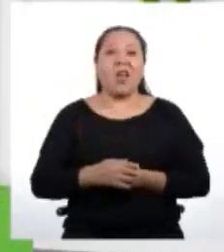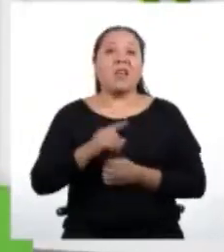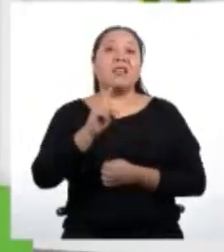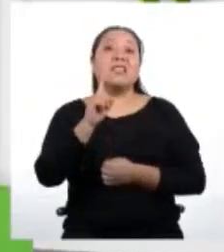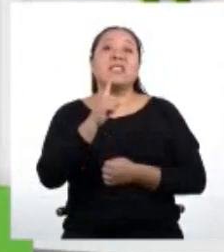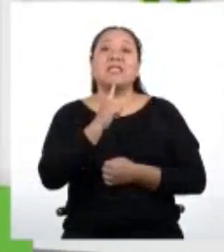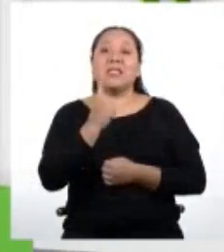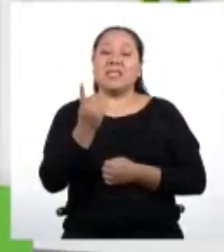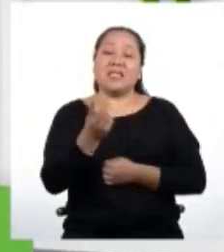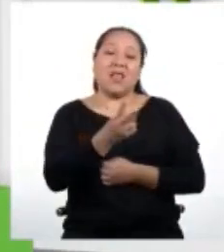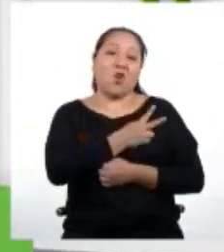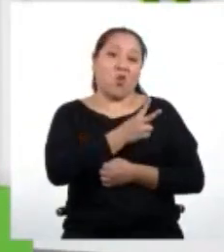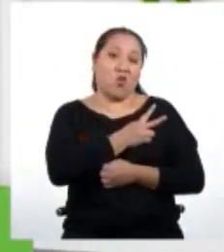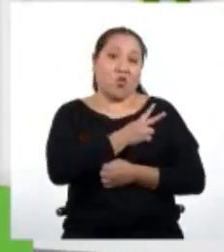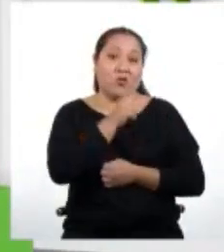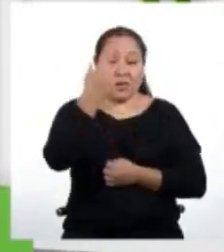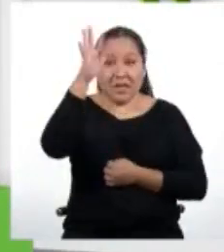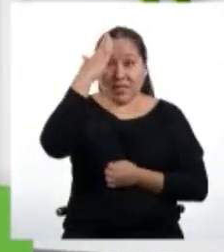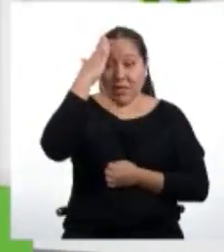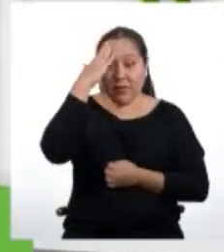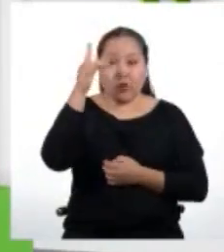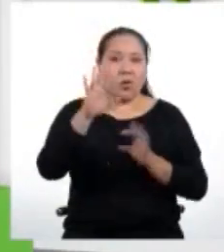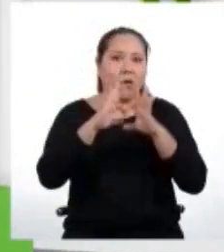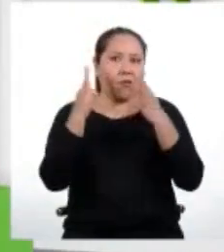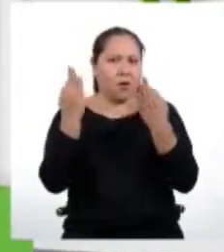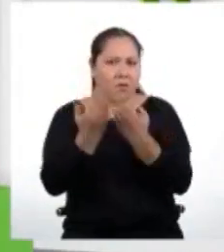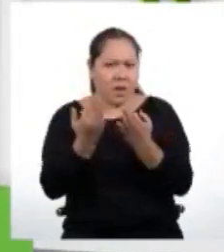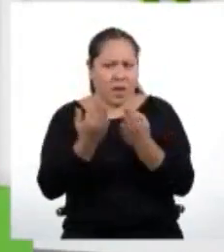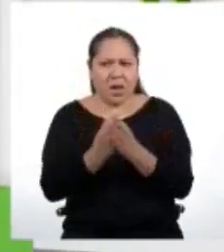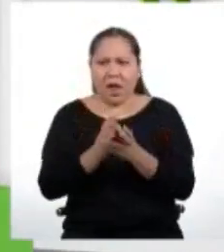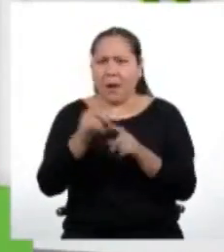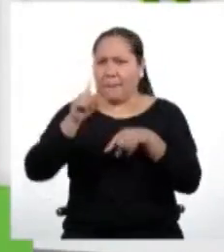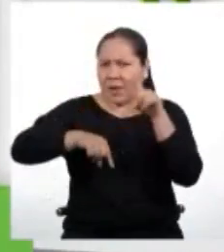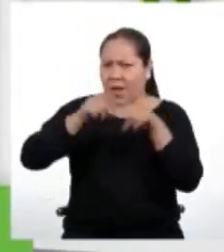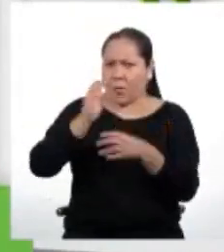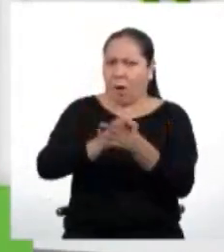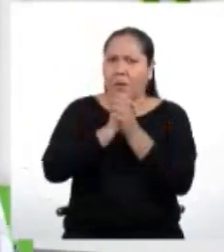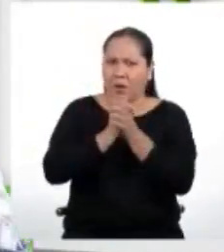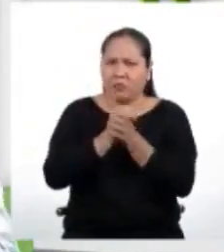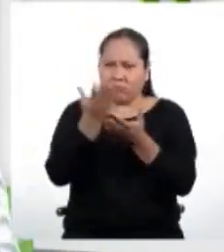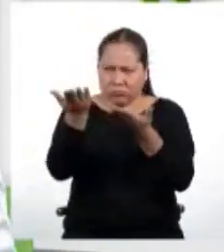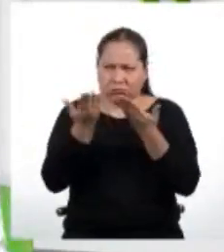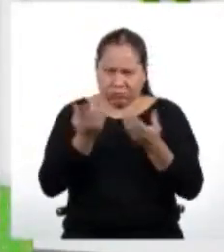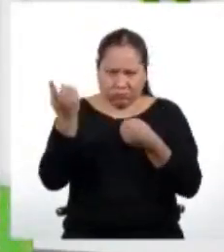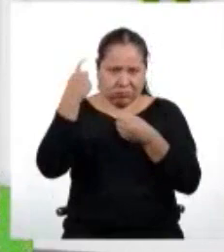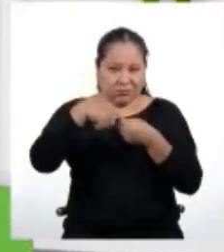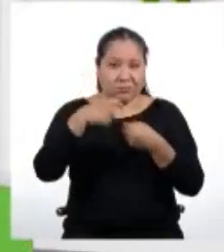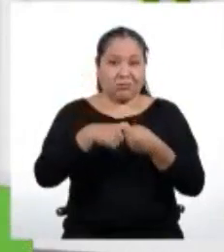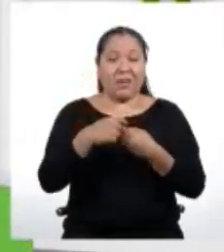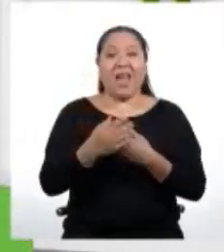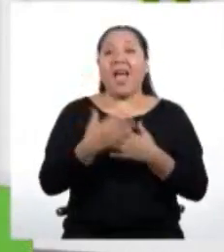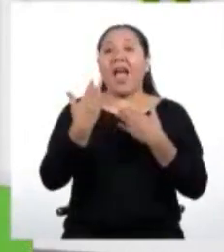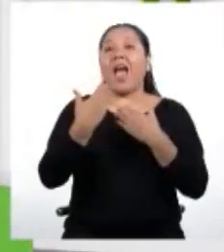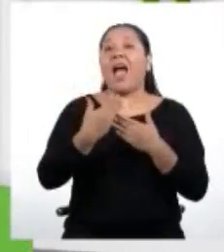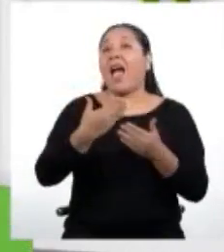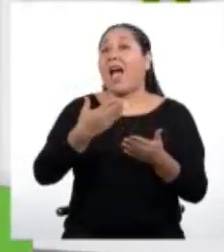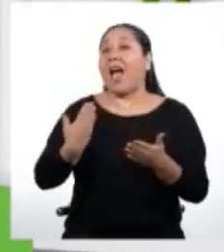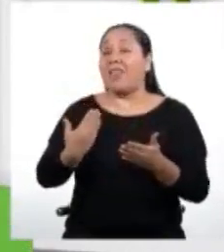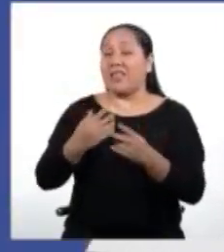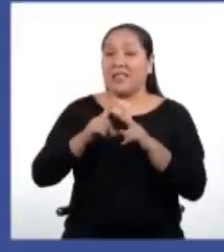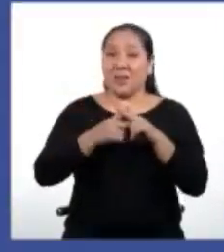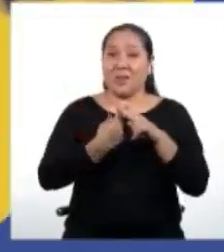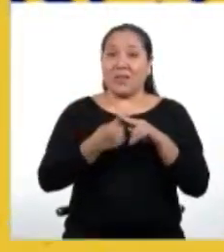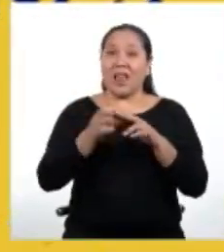secundaria. Pero ya saben que si tienes un familiar, un primo, un amigo, invita a lo que se sume. Ahora, antes de empezar, vamos con algunas